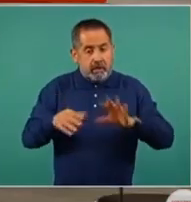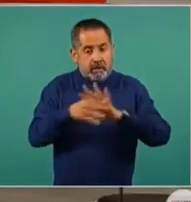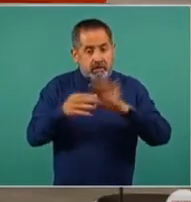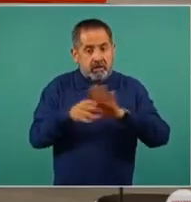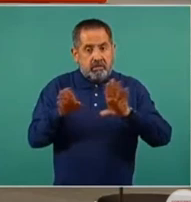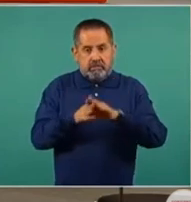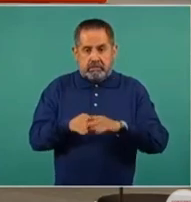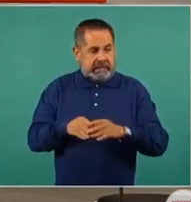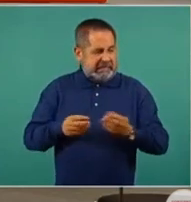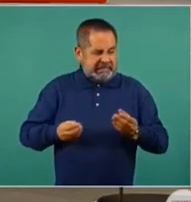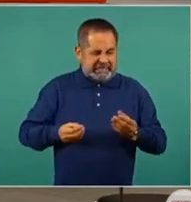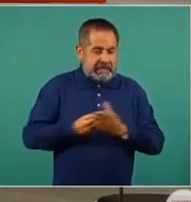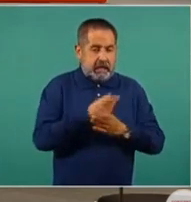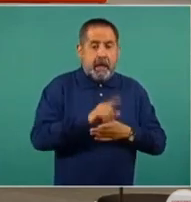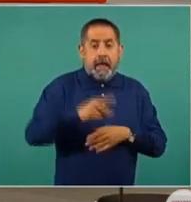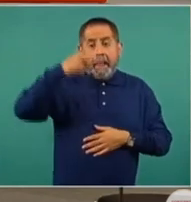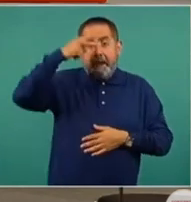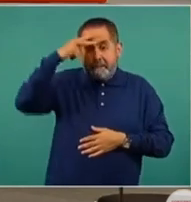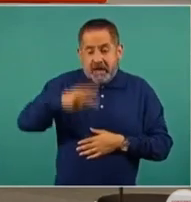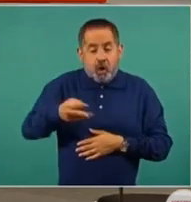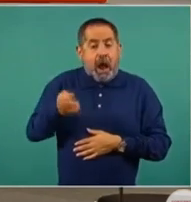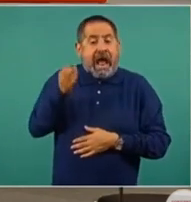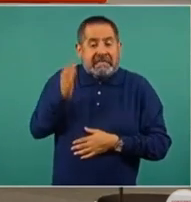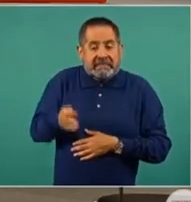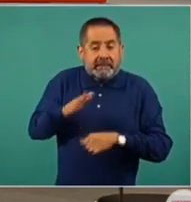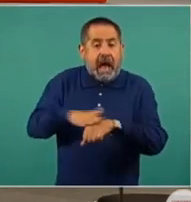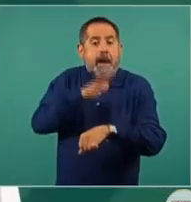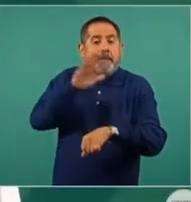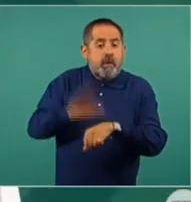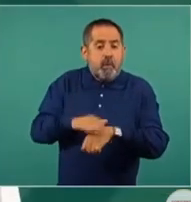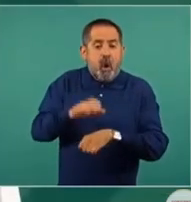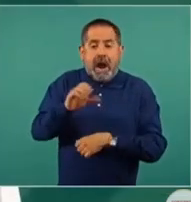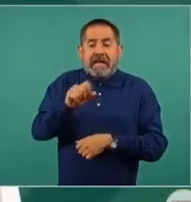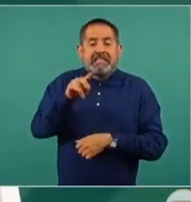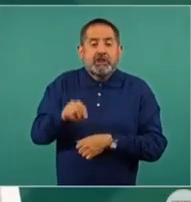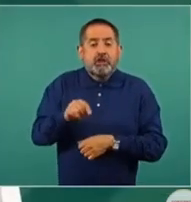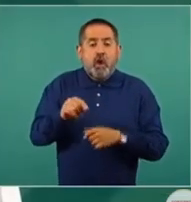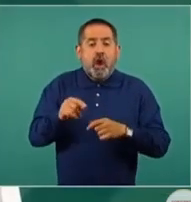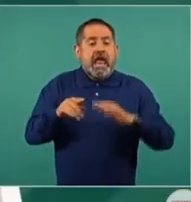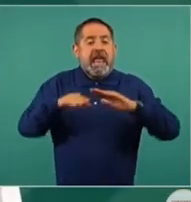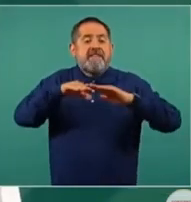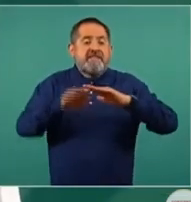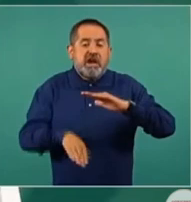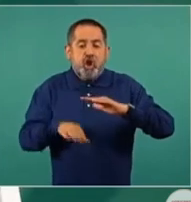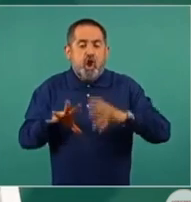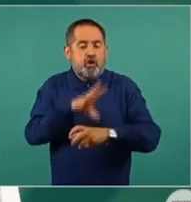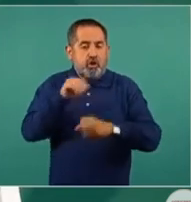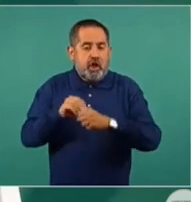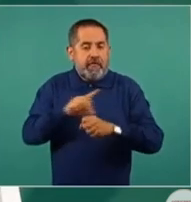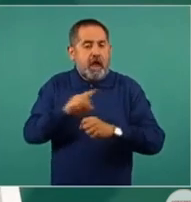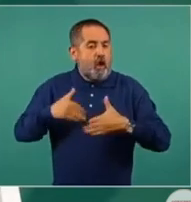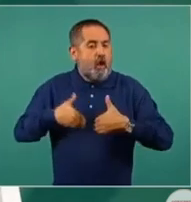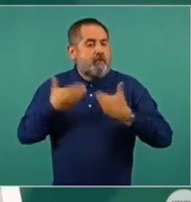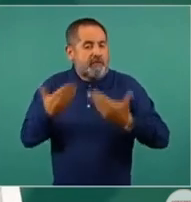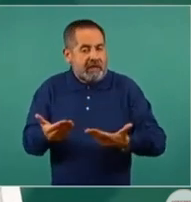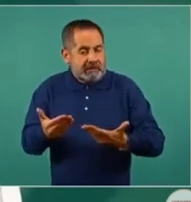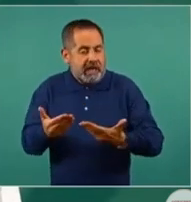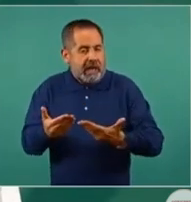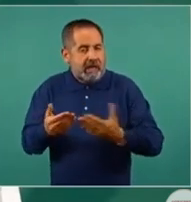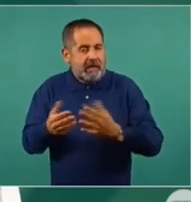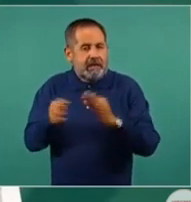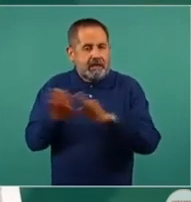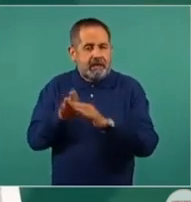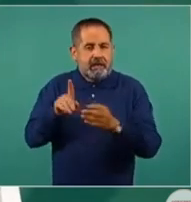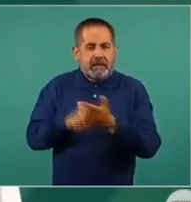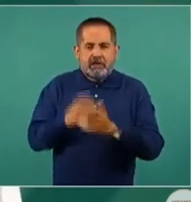saliendo de aquí, México acepta que aprobó vacuna CanSino con rango inferior en el intervalo de confianza, eficacia